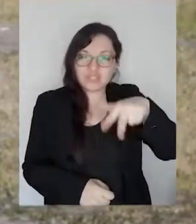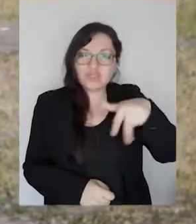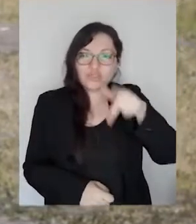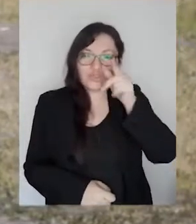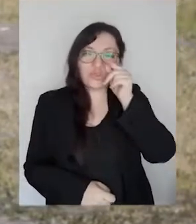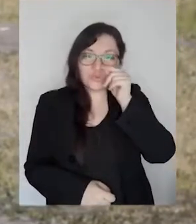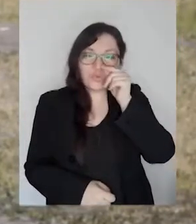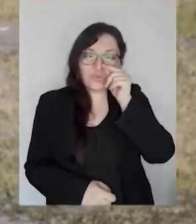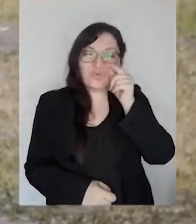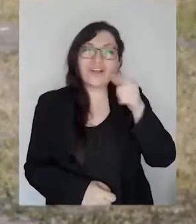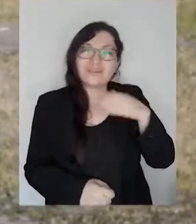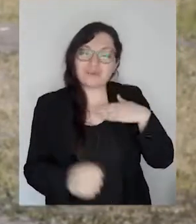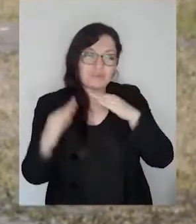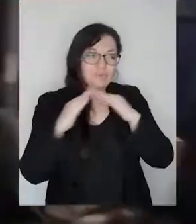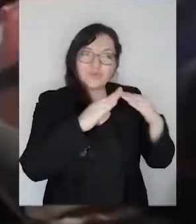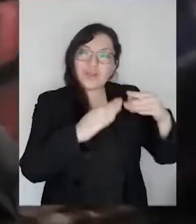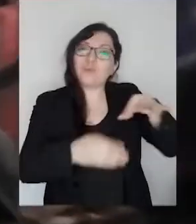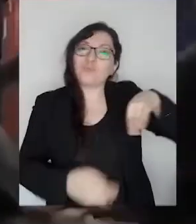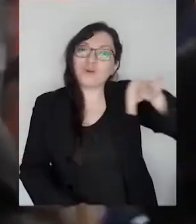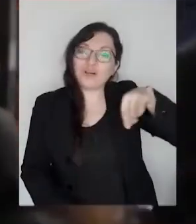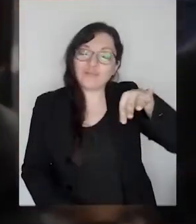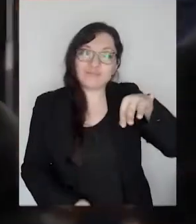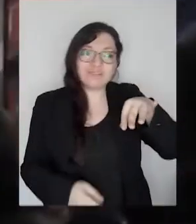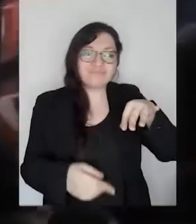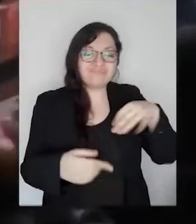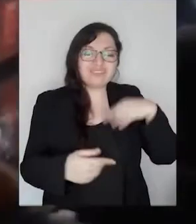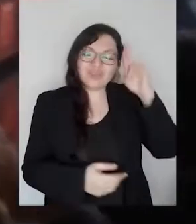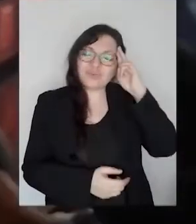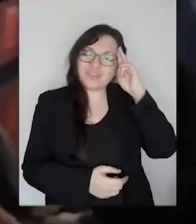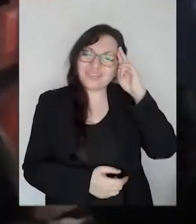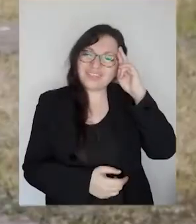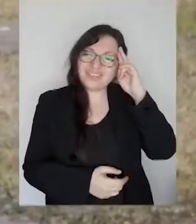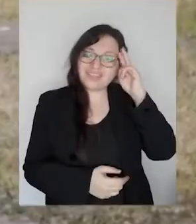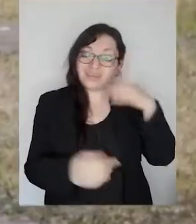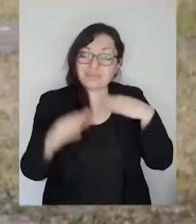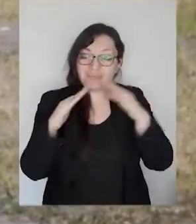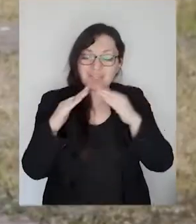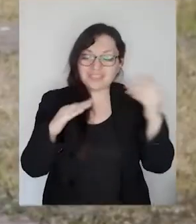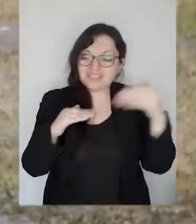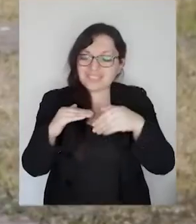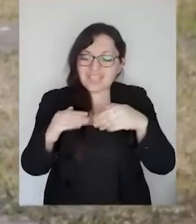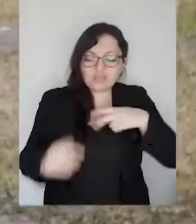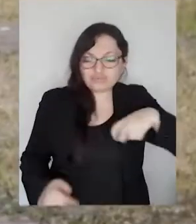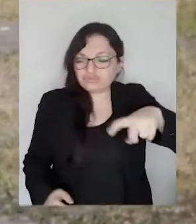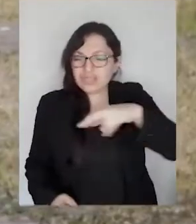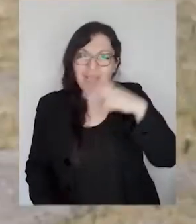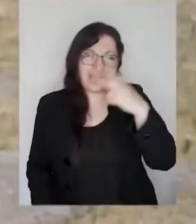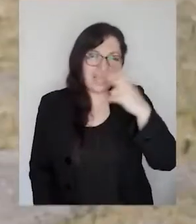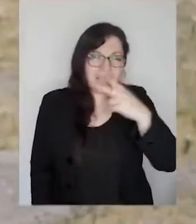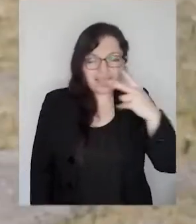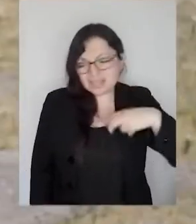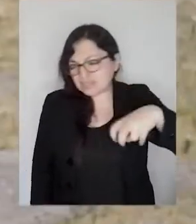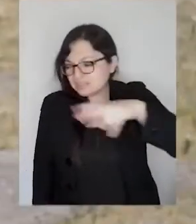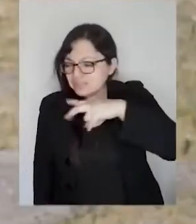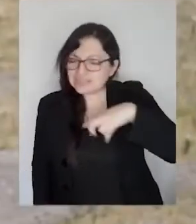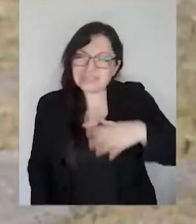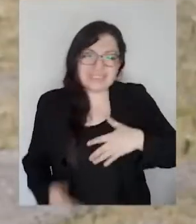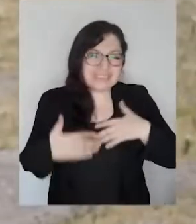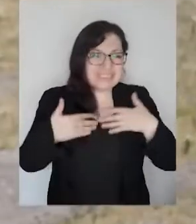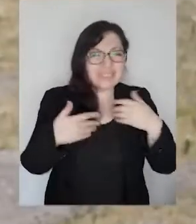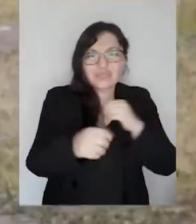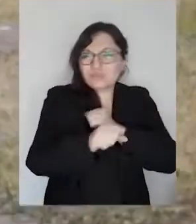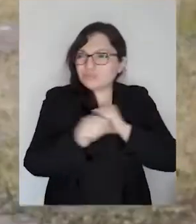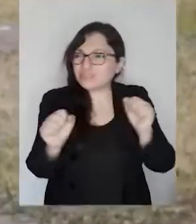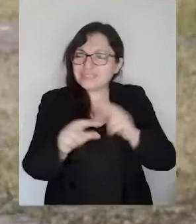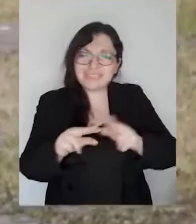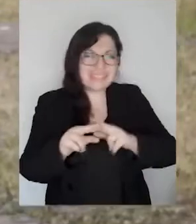octubre en mi sector, en Puebla Güell. Ese día recuerdo que llegué a mi casa y subí las escaleras llorando. Sentía que no había podido hacer